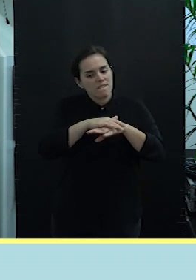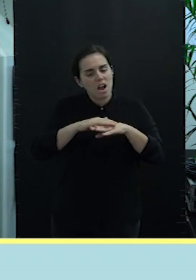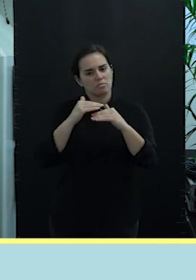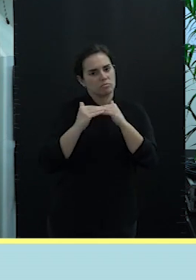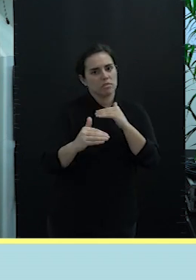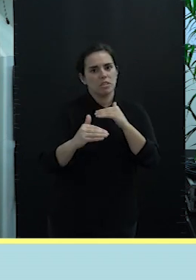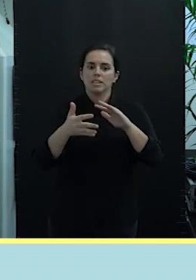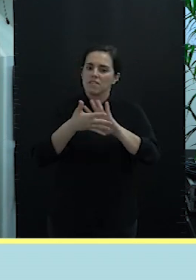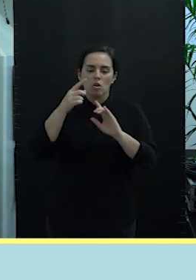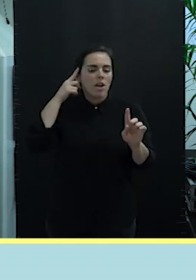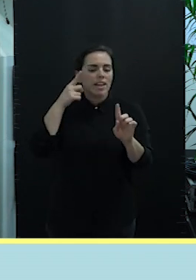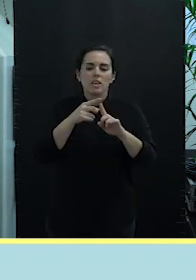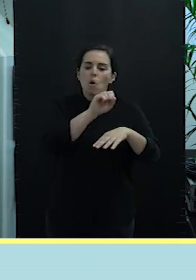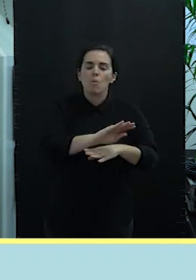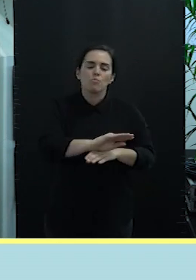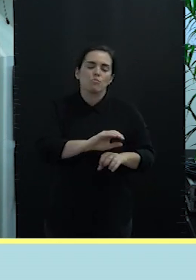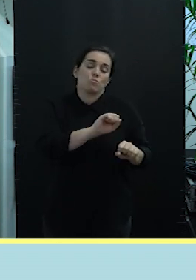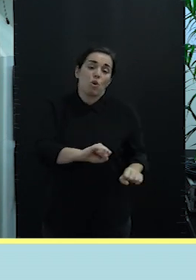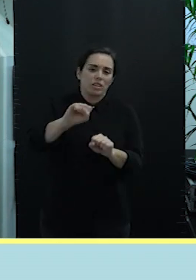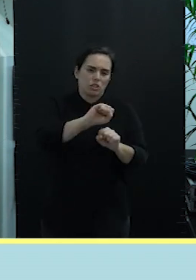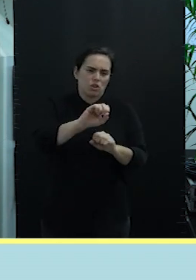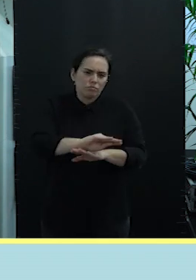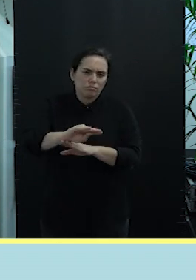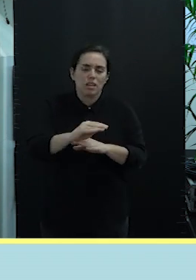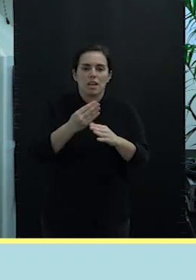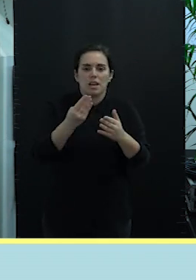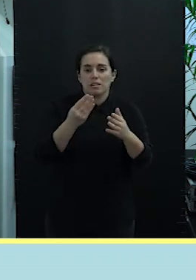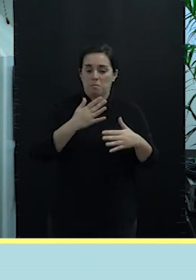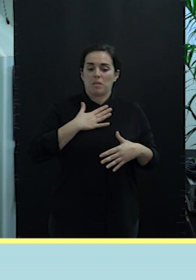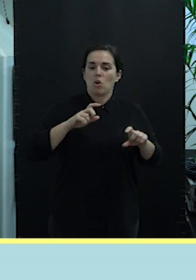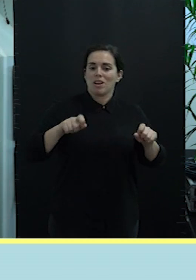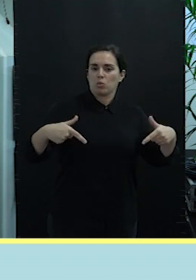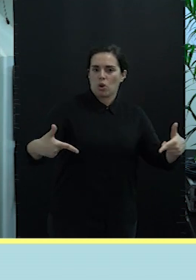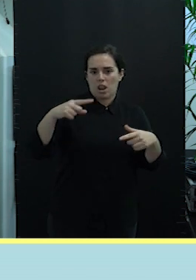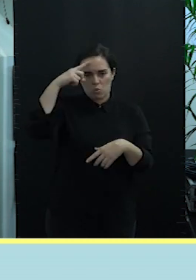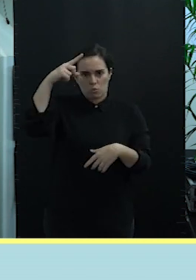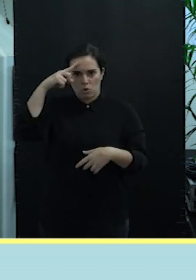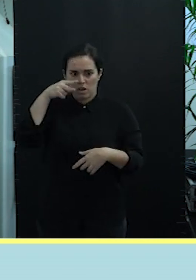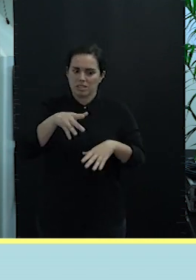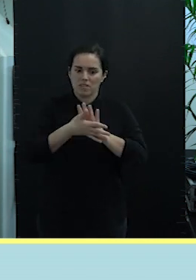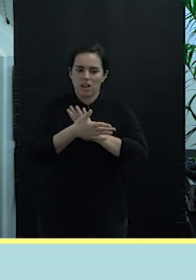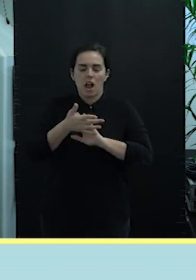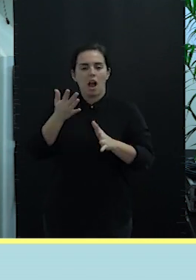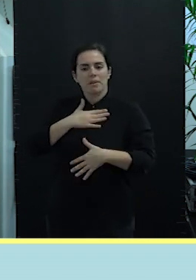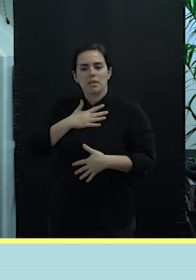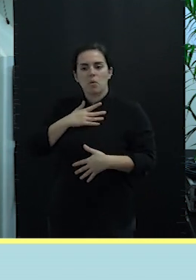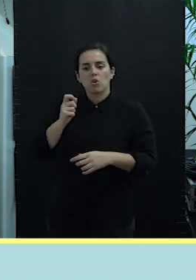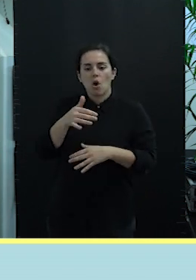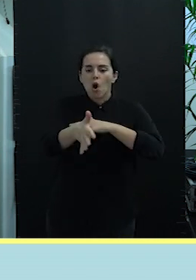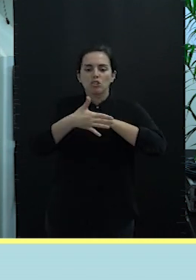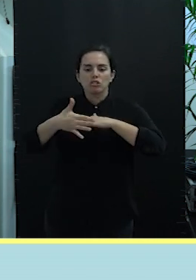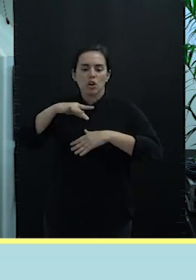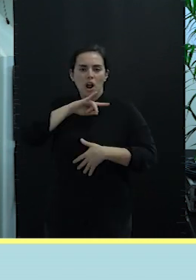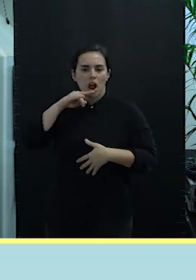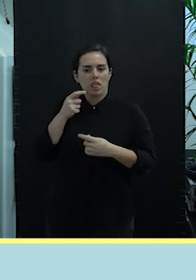protección del patrimonio natural y del patrimonio cultural y que pone en valor el patrimonio costero canario, tanto tangible como